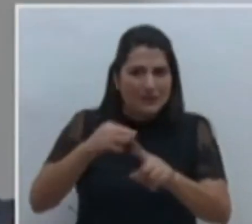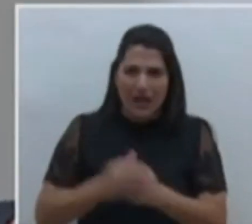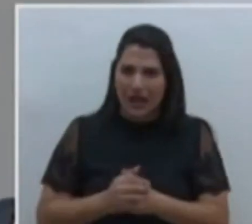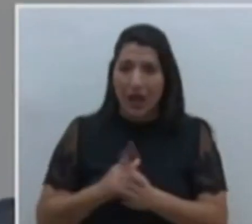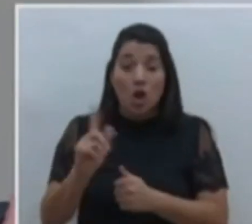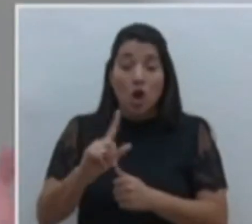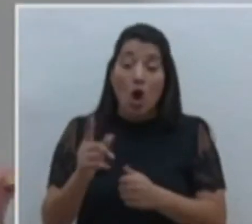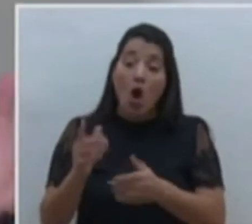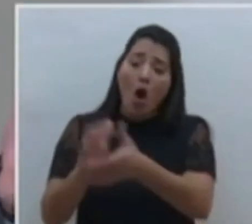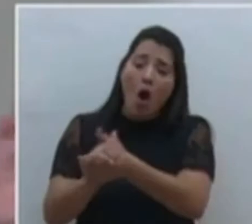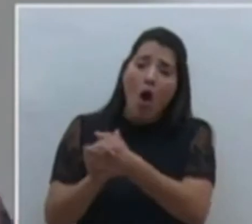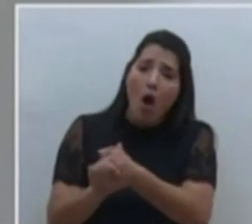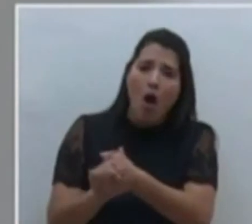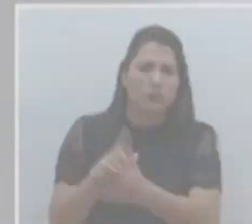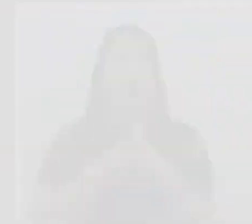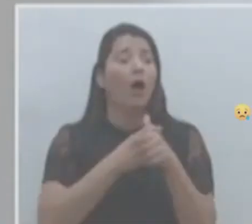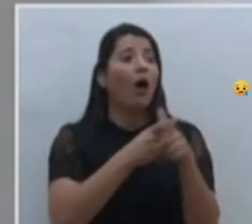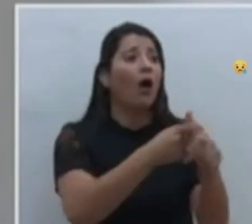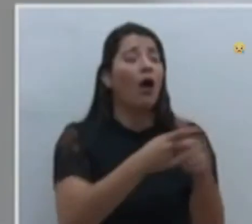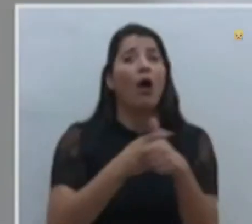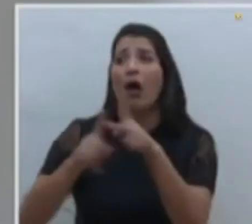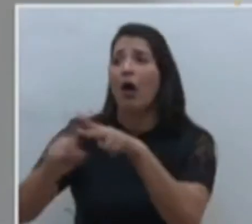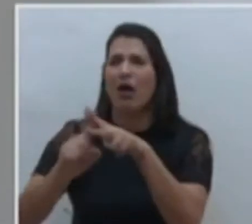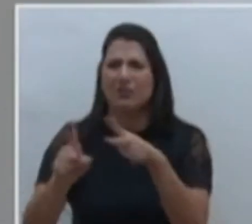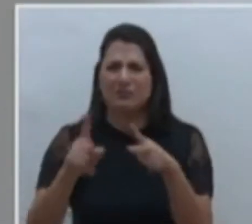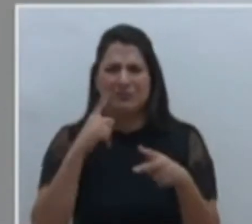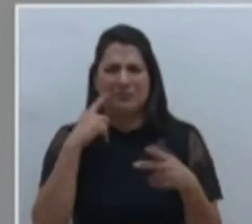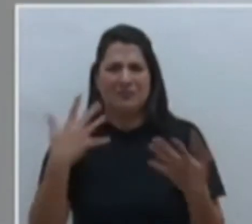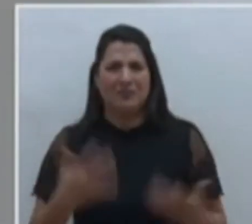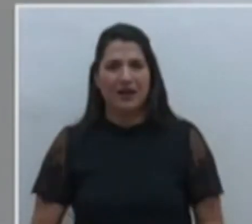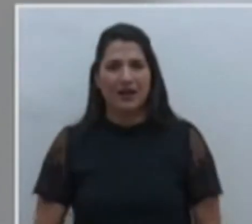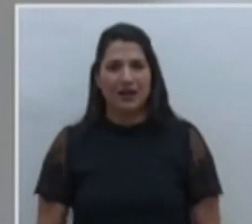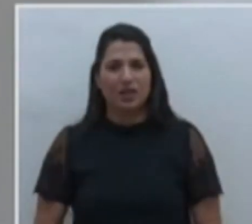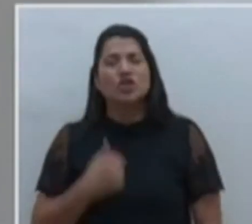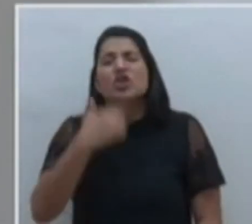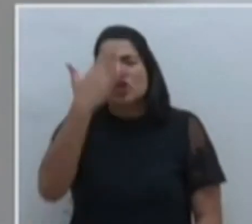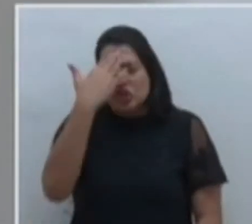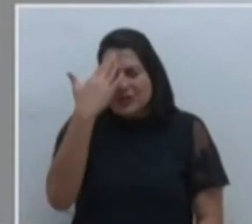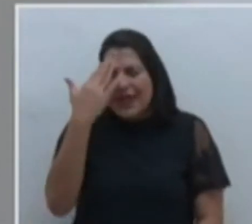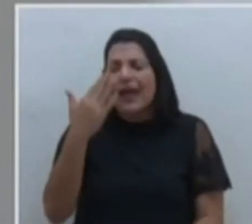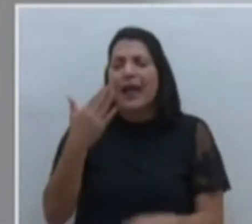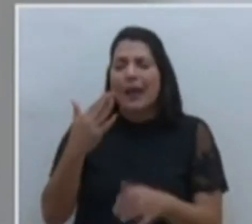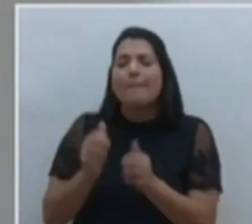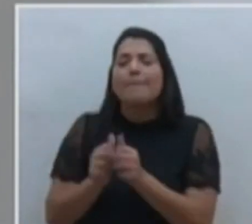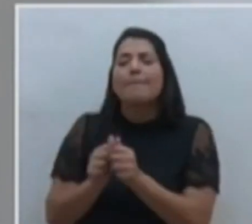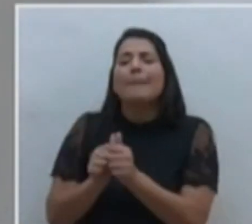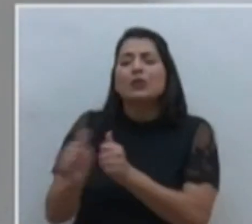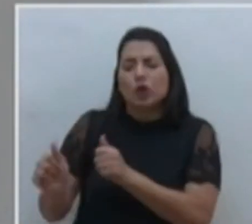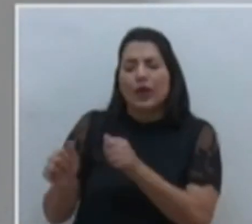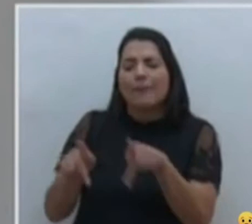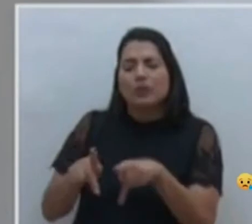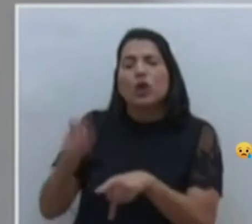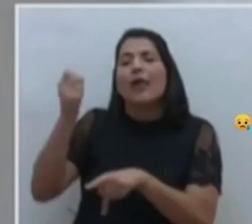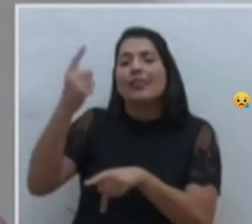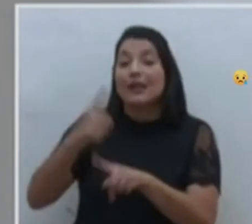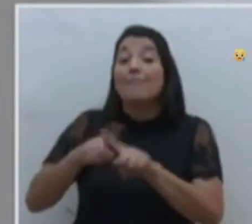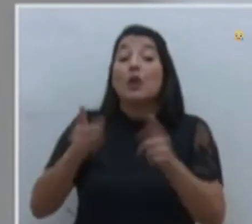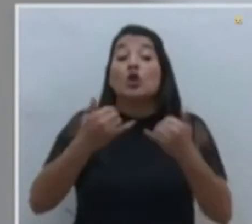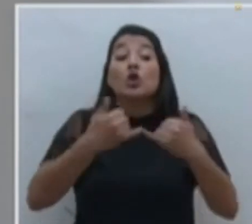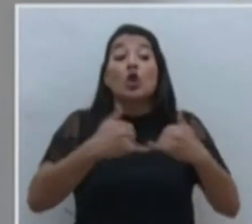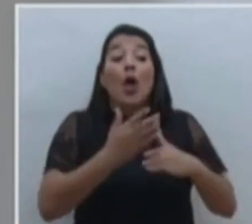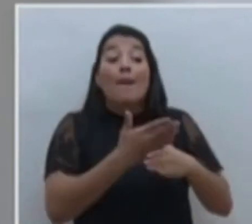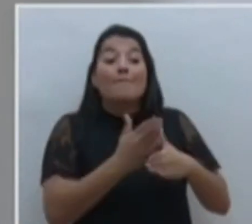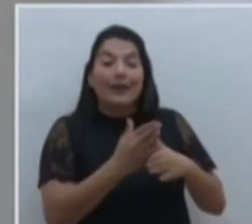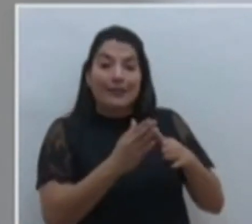saludarse con la mano, no darnos besos. Yo sé que la mayoría de la gente sí está entendiendo y está siguiendo el mensaje. Pero hay todavía un sector de la población que,